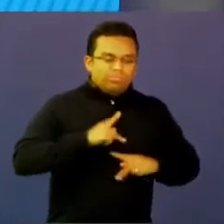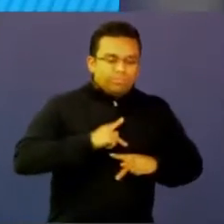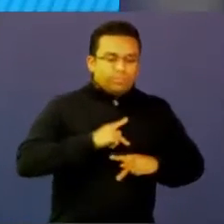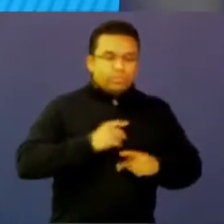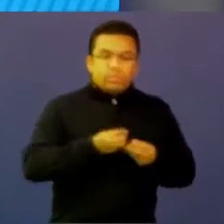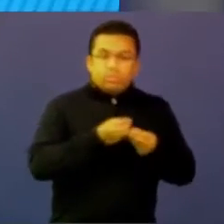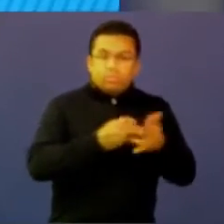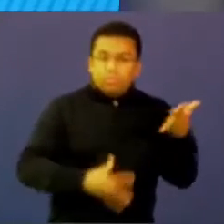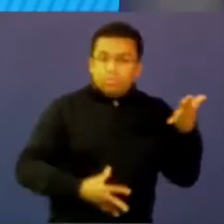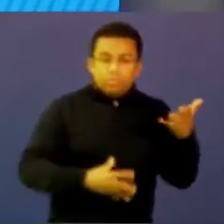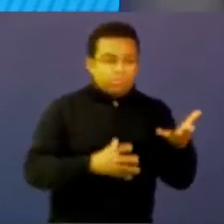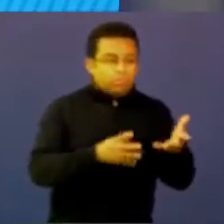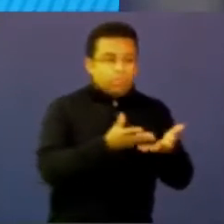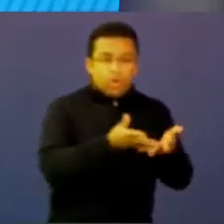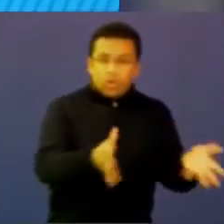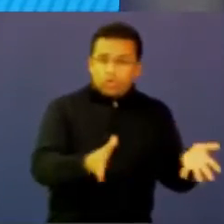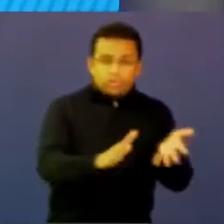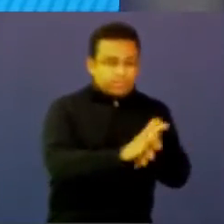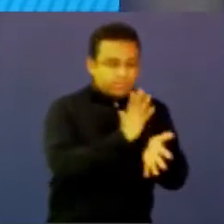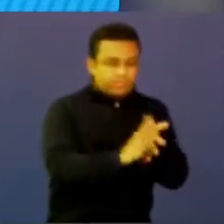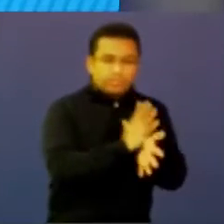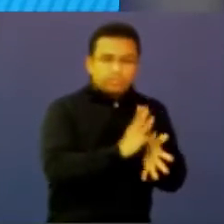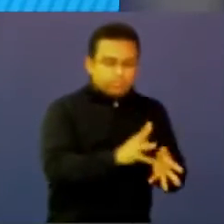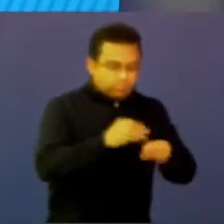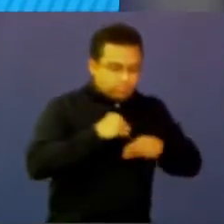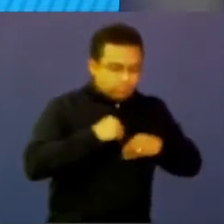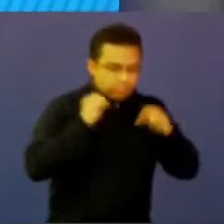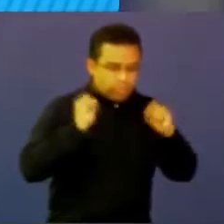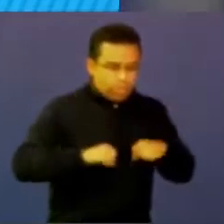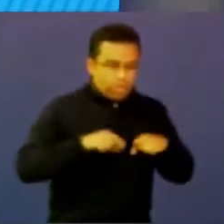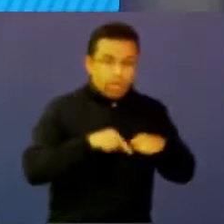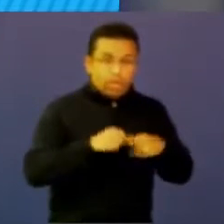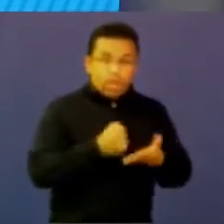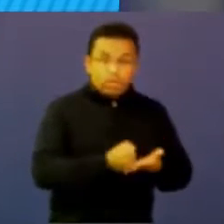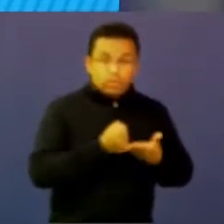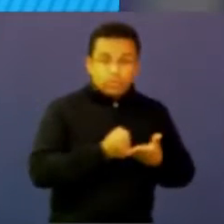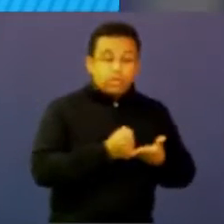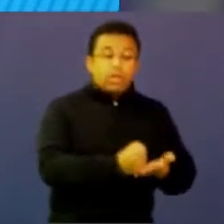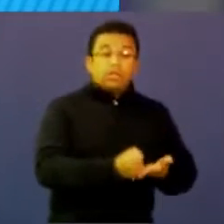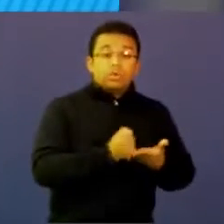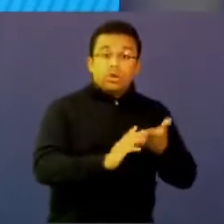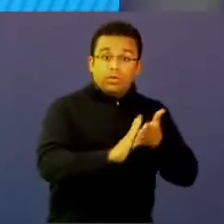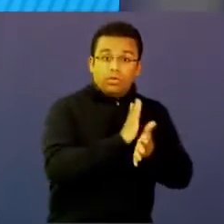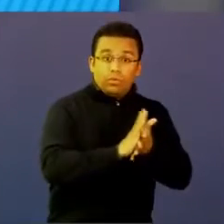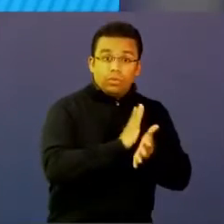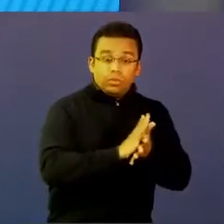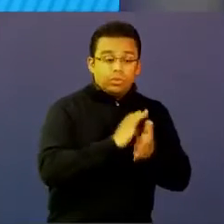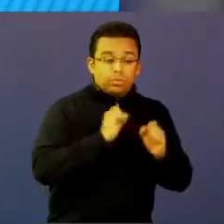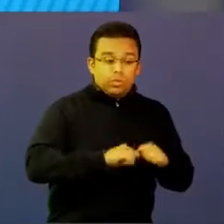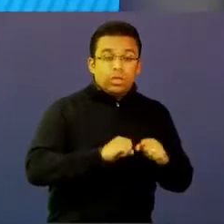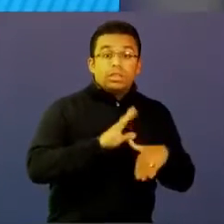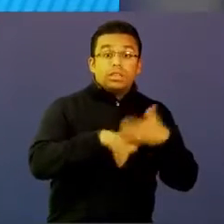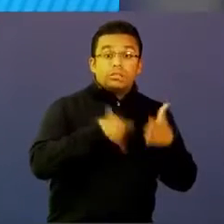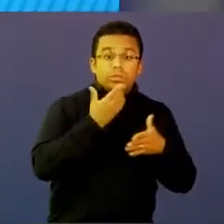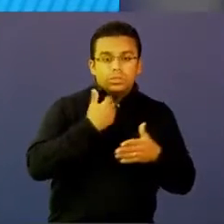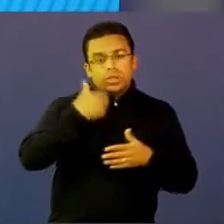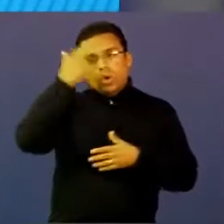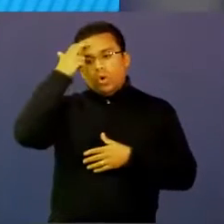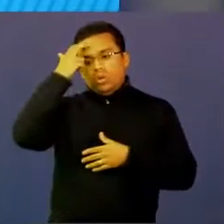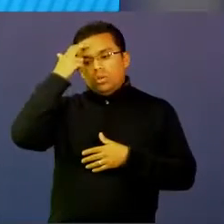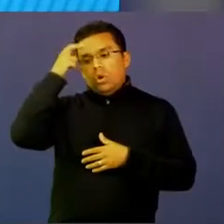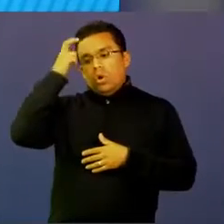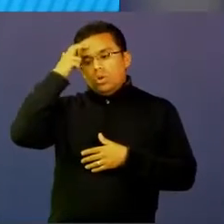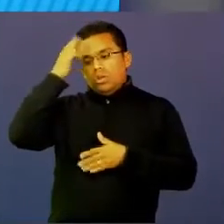cantidad de datos, datos que hacen tránsito a información, información que pasa a conocimiento y conocimiento que pasa a la acción.